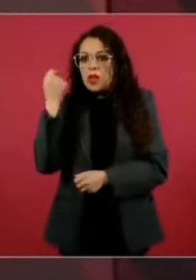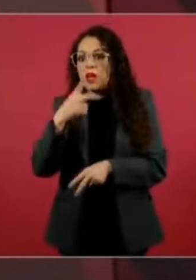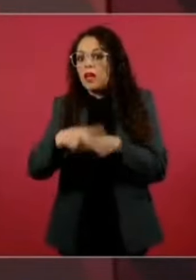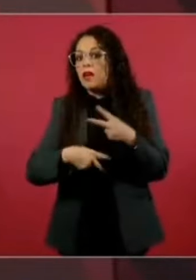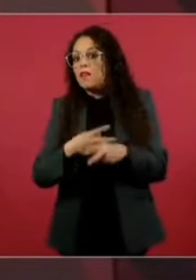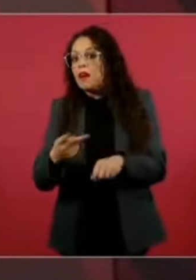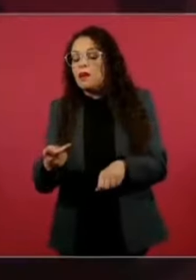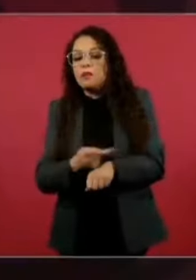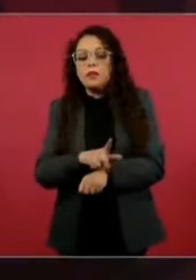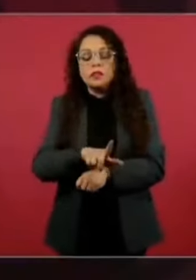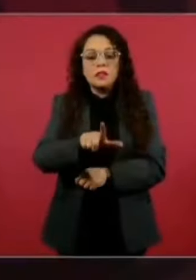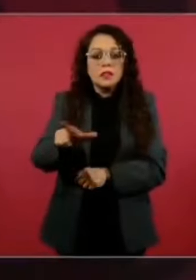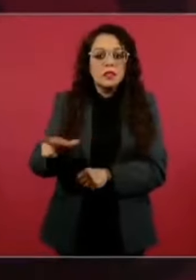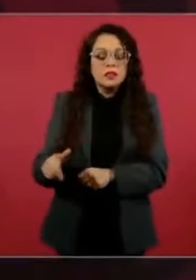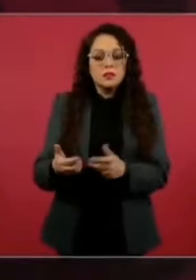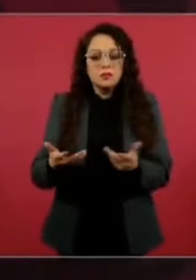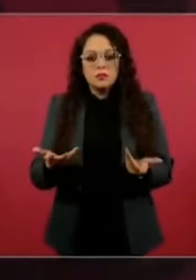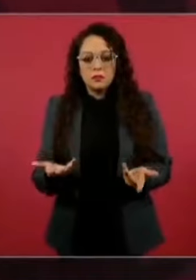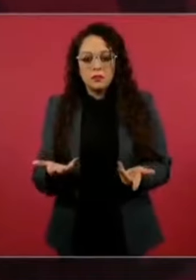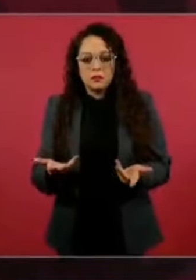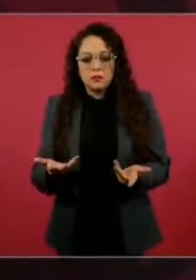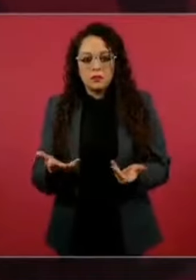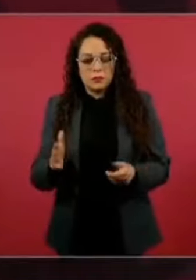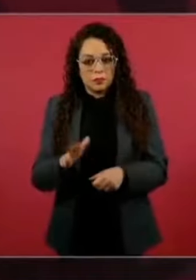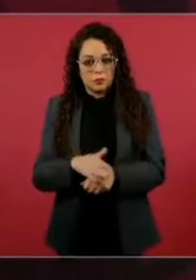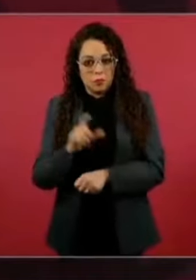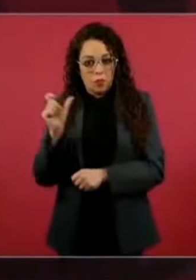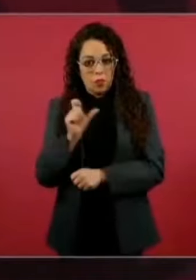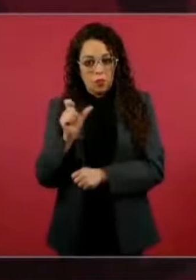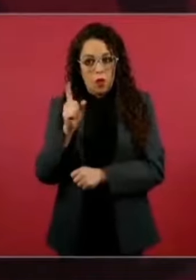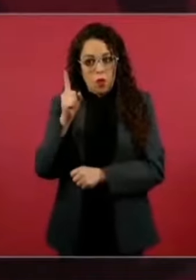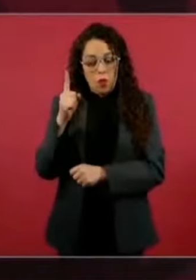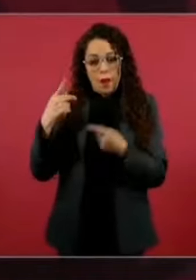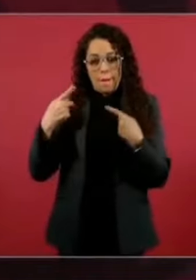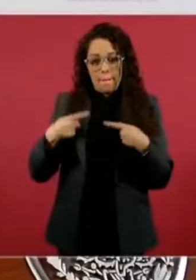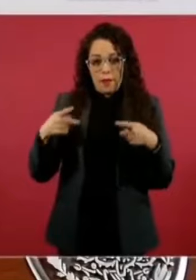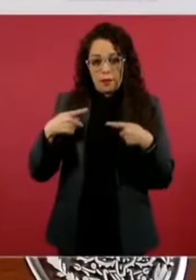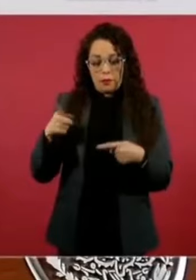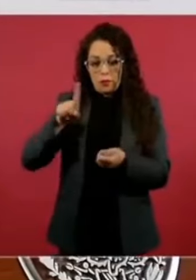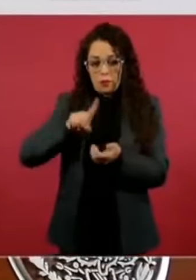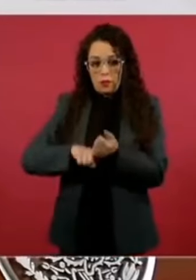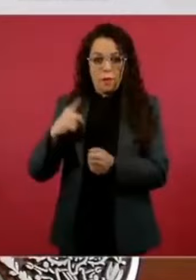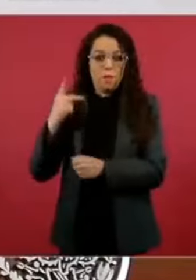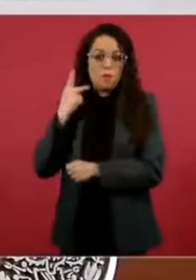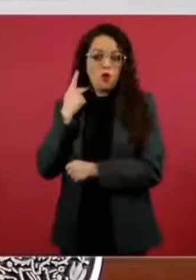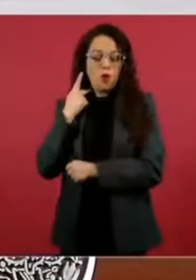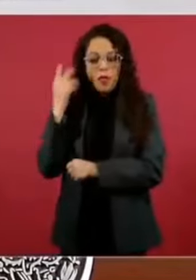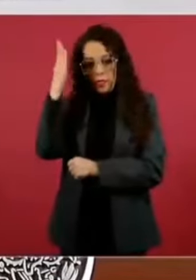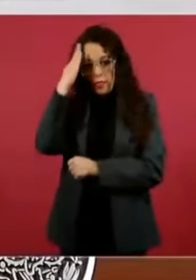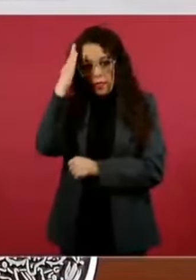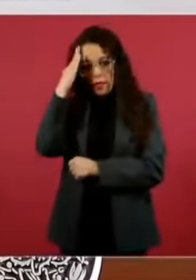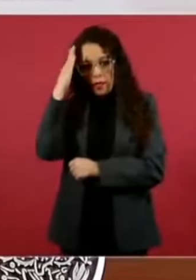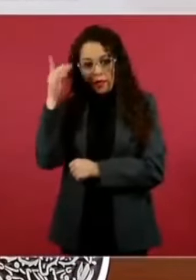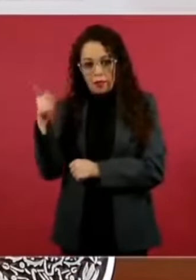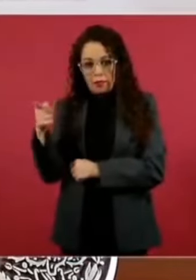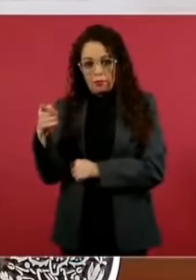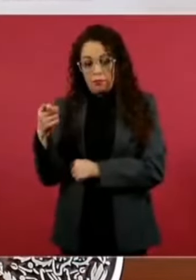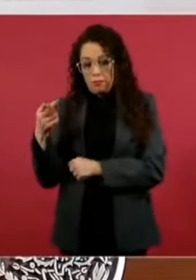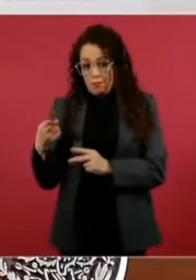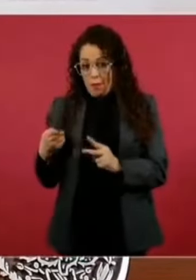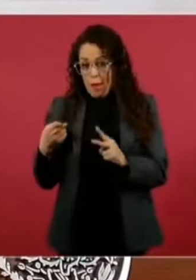El asesinato de un dirigente tiene impacto, desde luego,